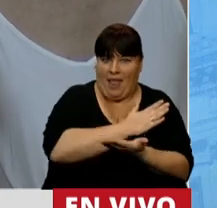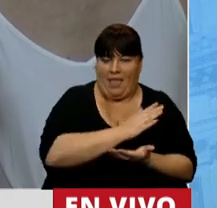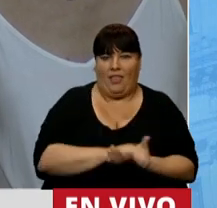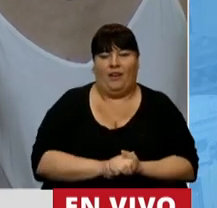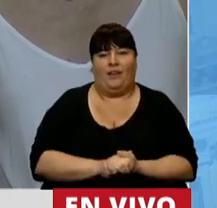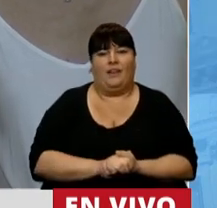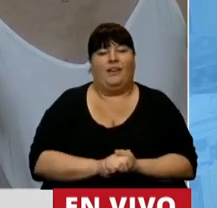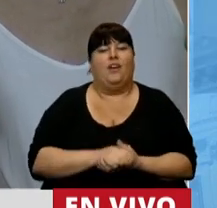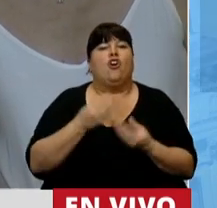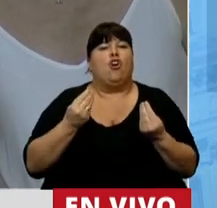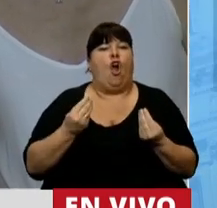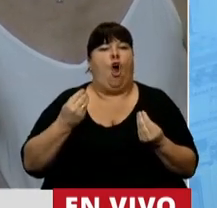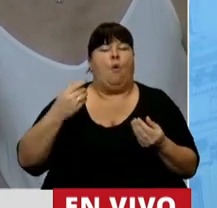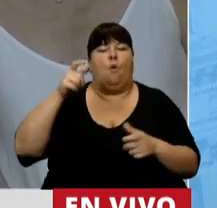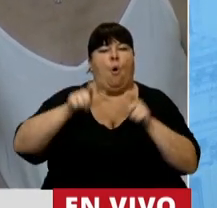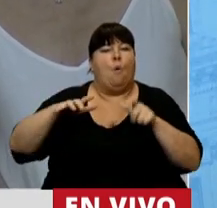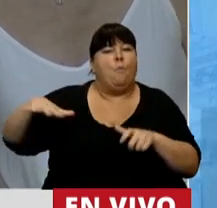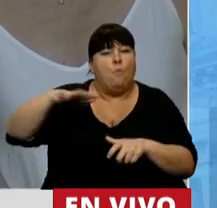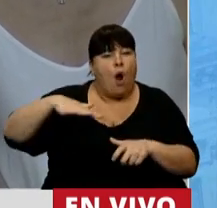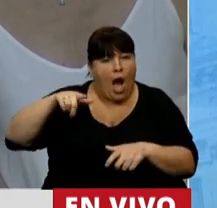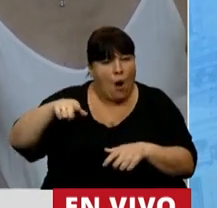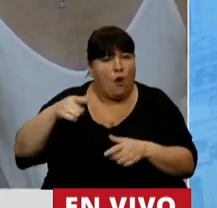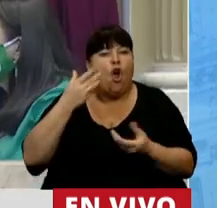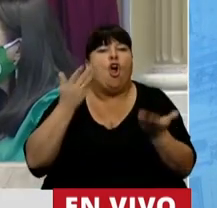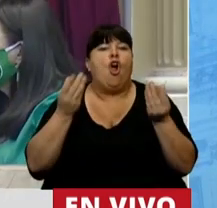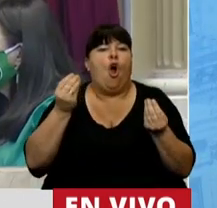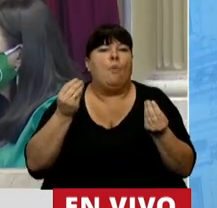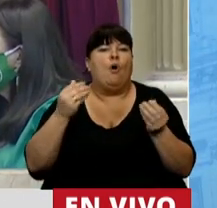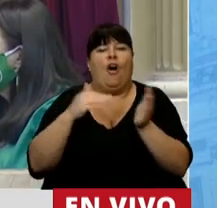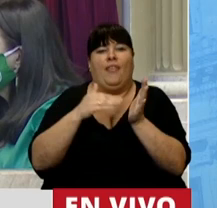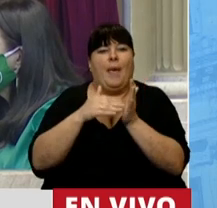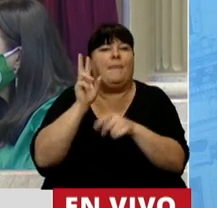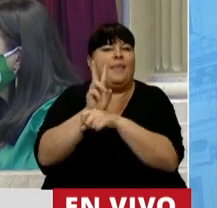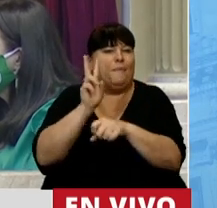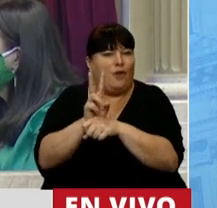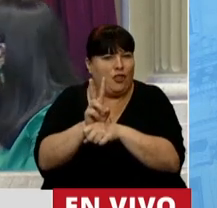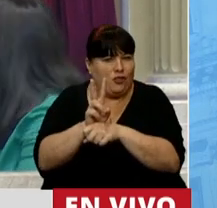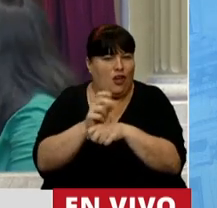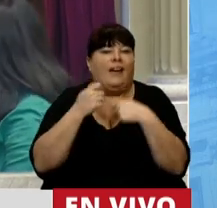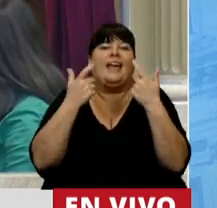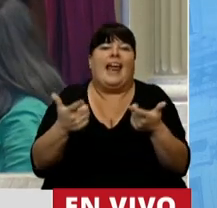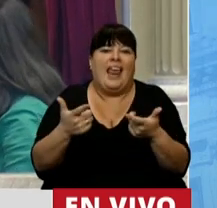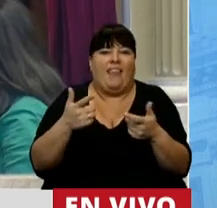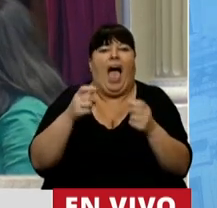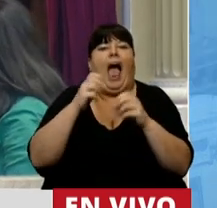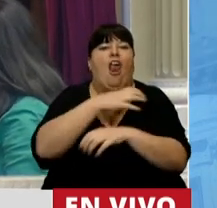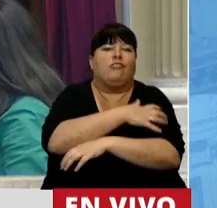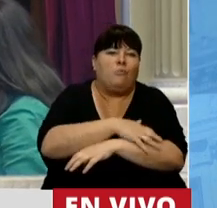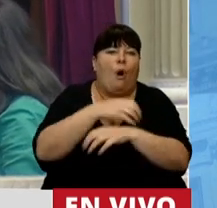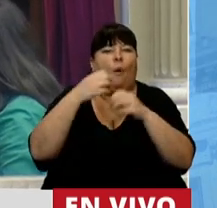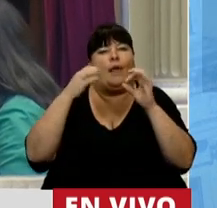El grado de civilización de un pueblo se mide por el grado de protección que brinda a los más